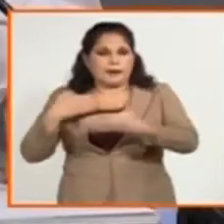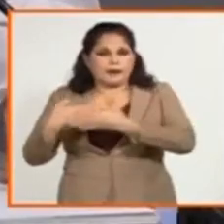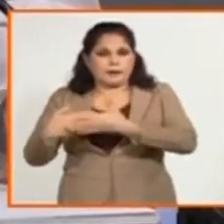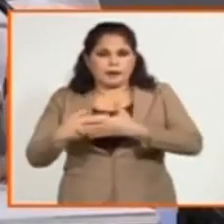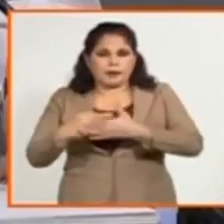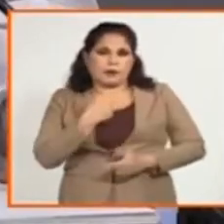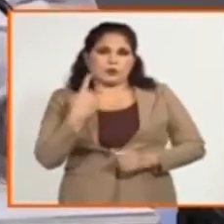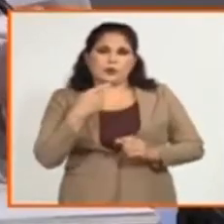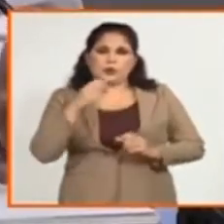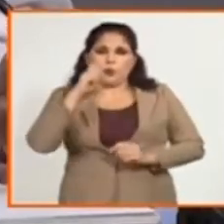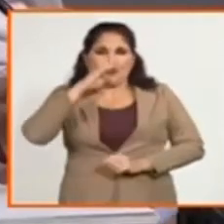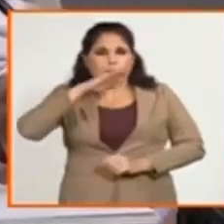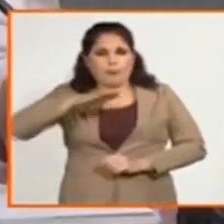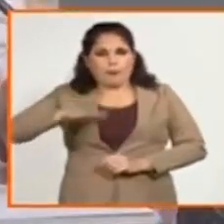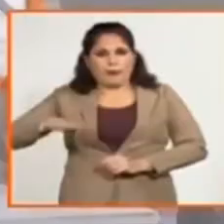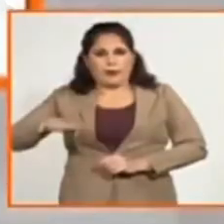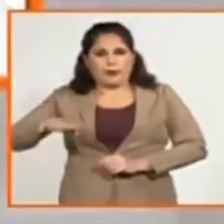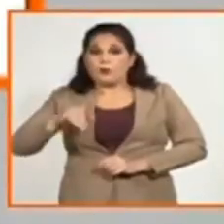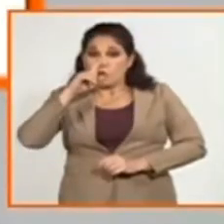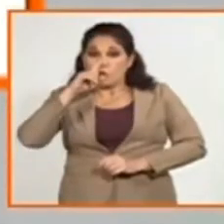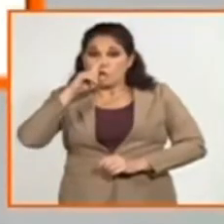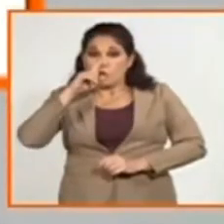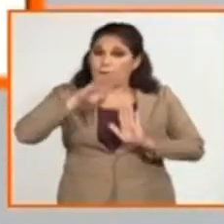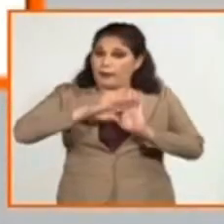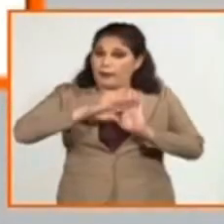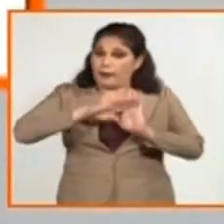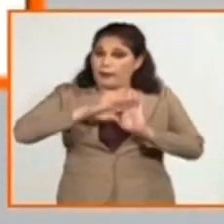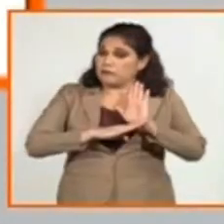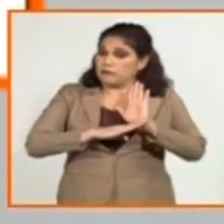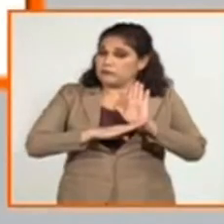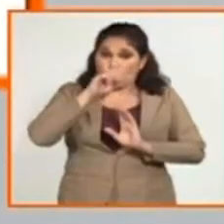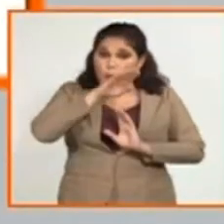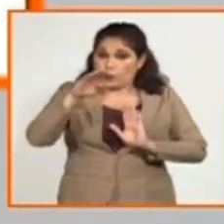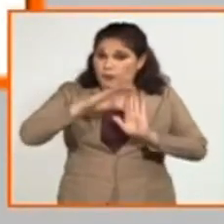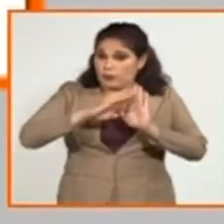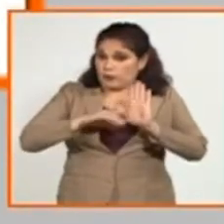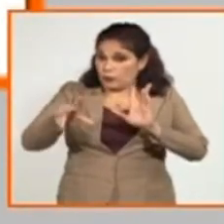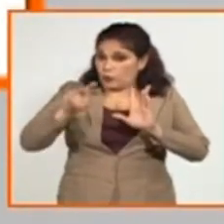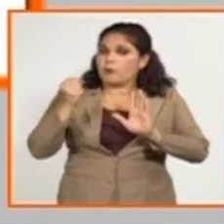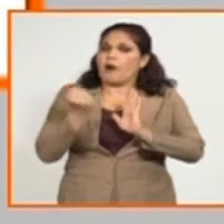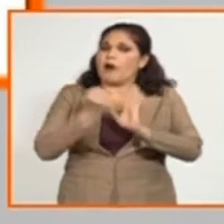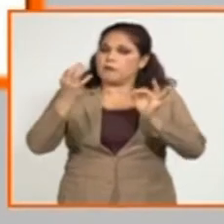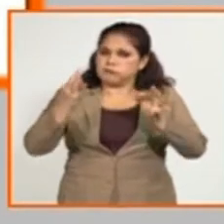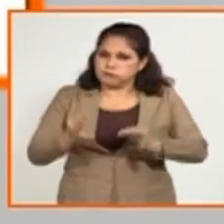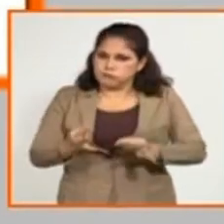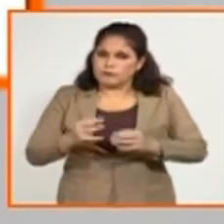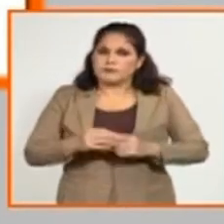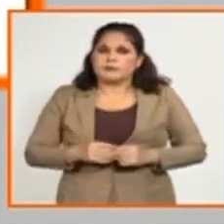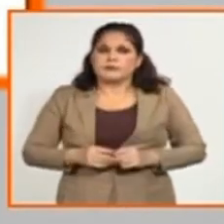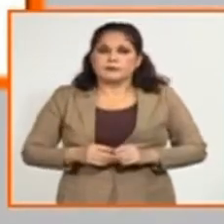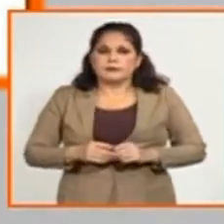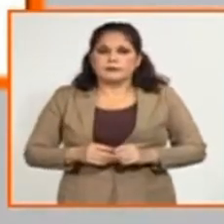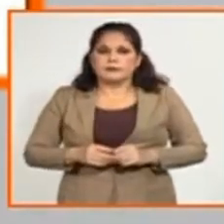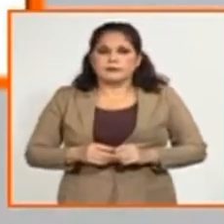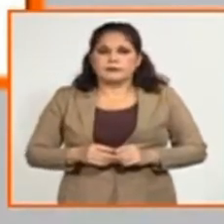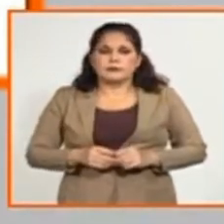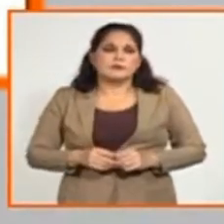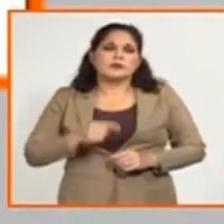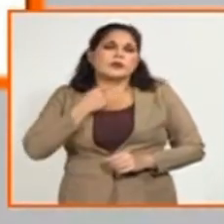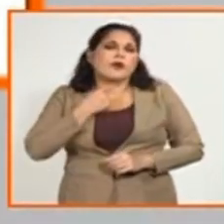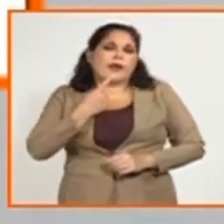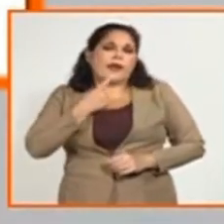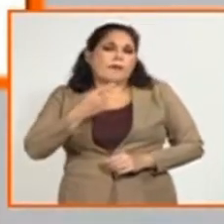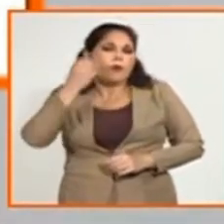hacer un trabajo diagnóstico que tuvo mucha, yo diría, mucha